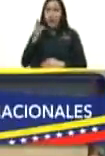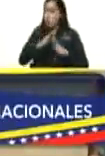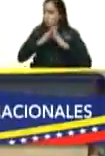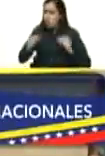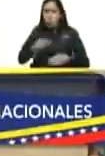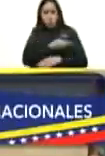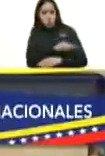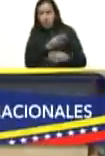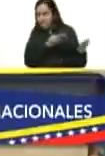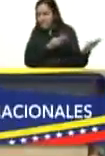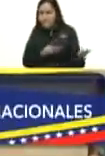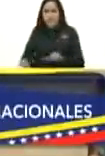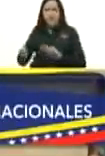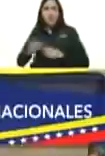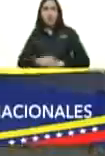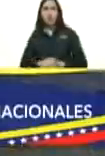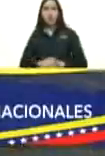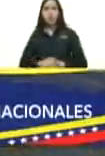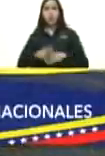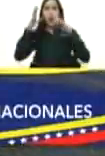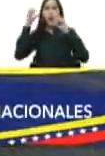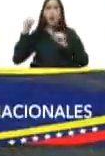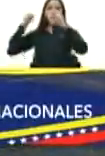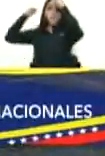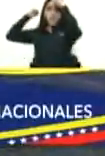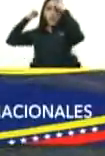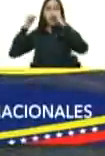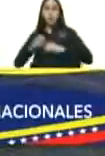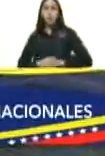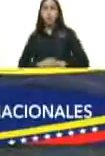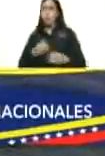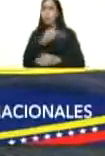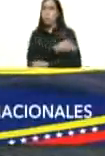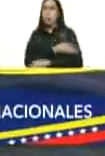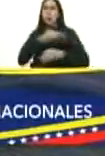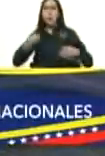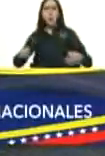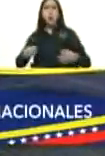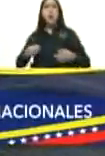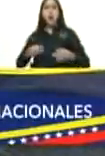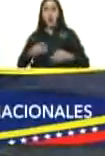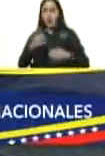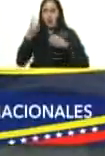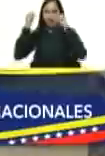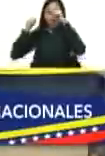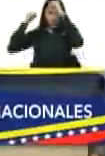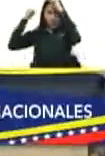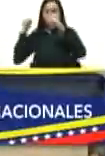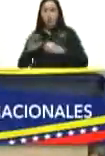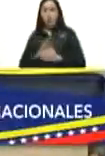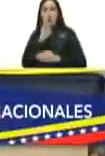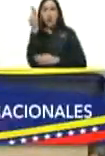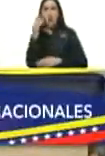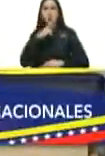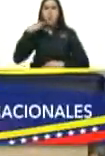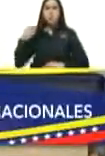todos siempre Embajador extraordinario y plenipotenciario de la Federación Rusa